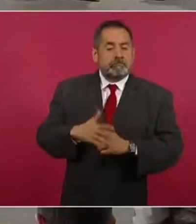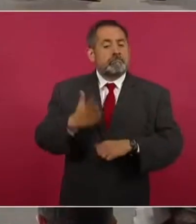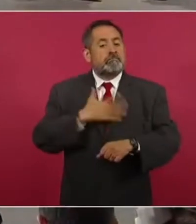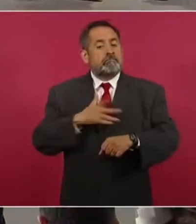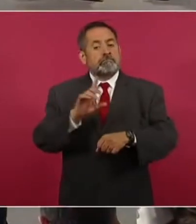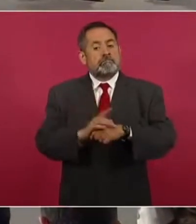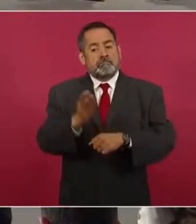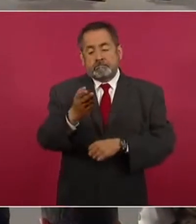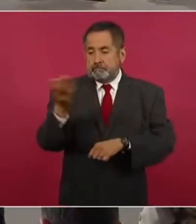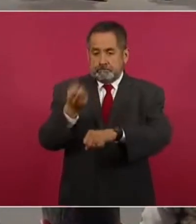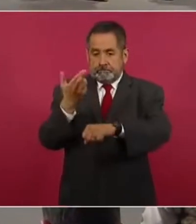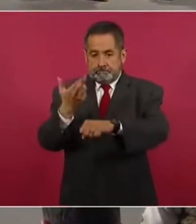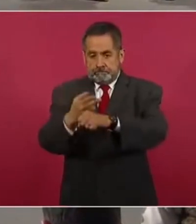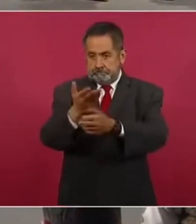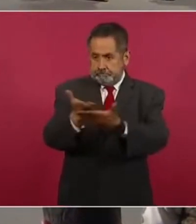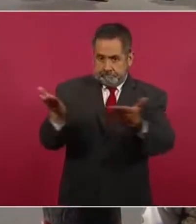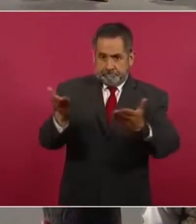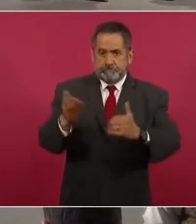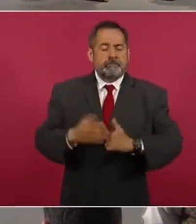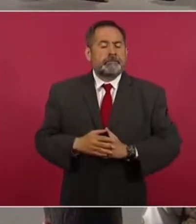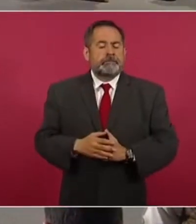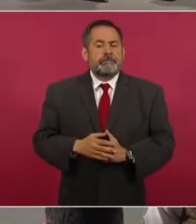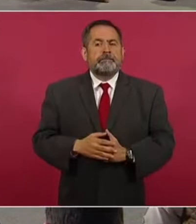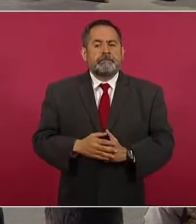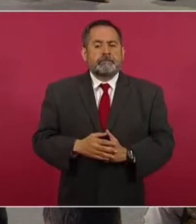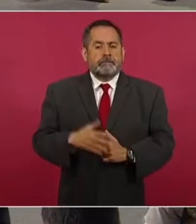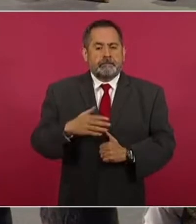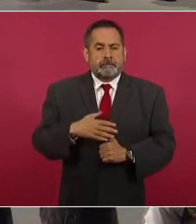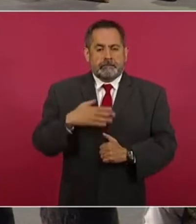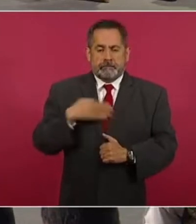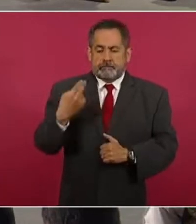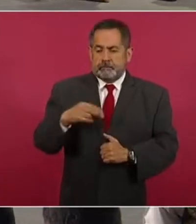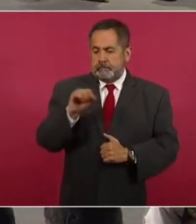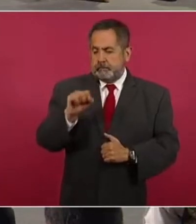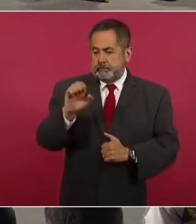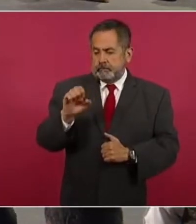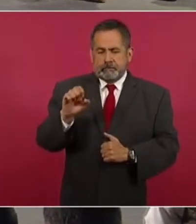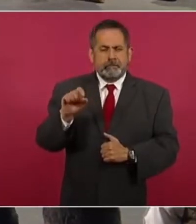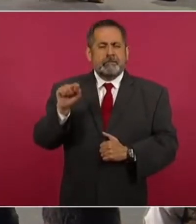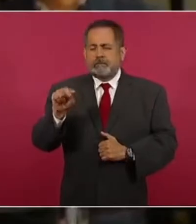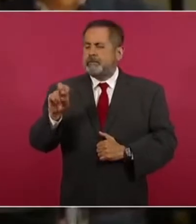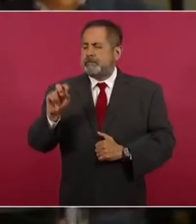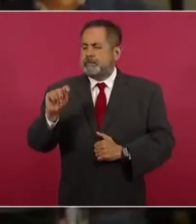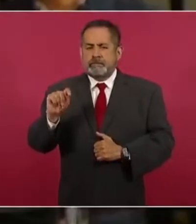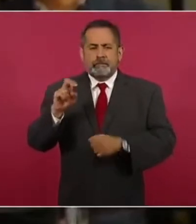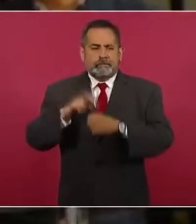días, secretarios, todos. José Sobrevilla, Noreste.net, Veracruz.